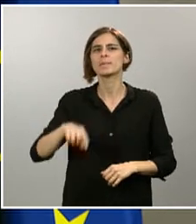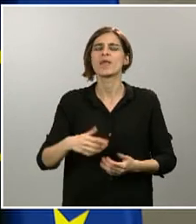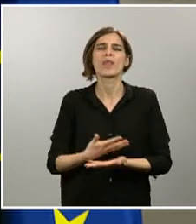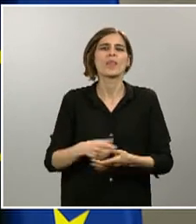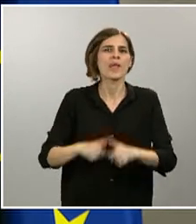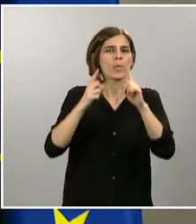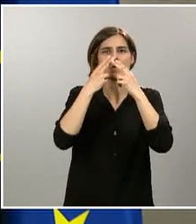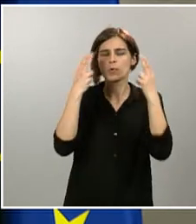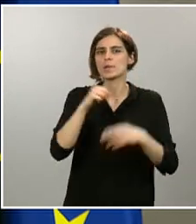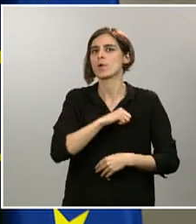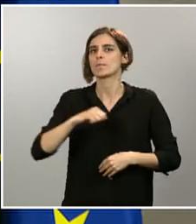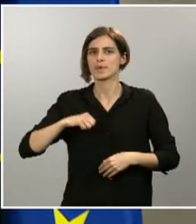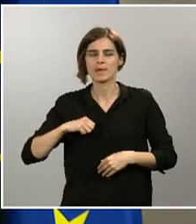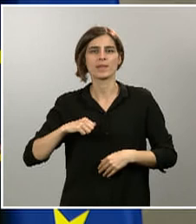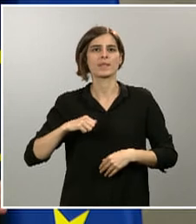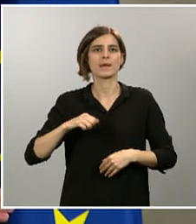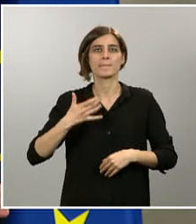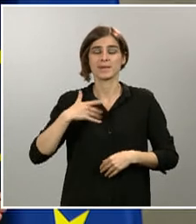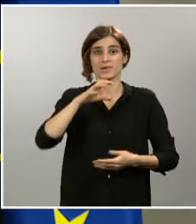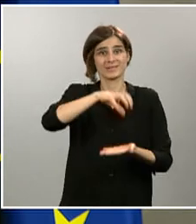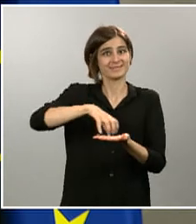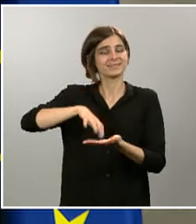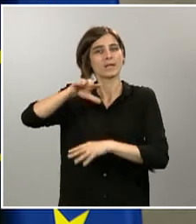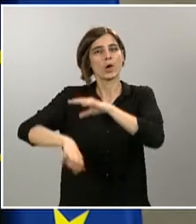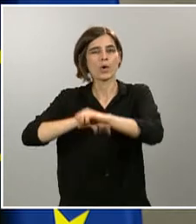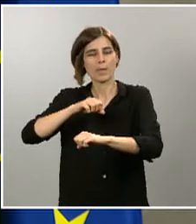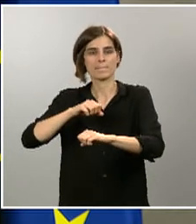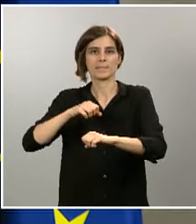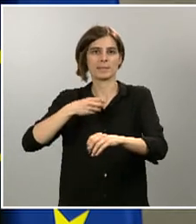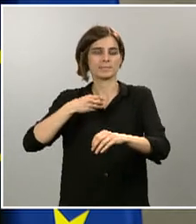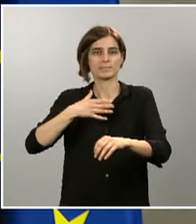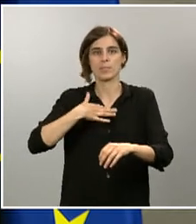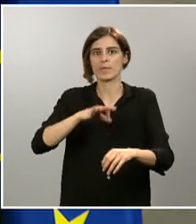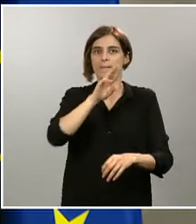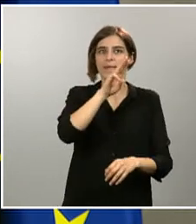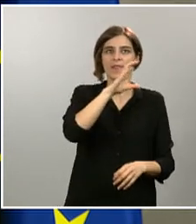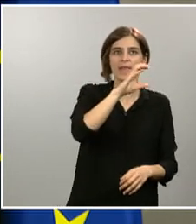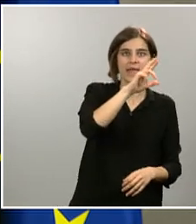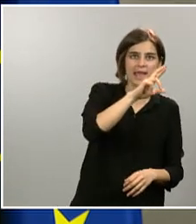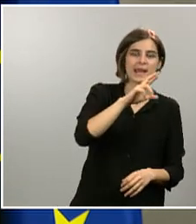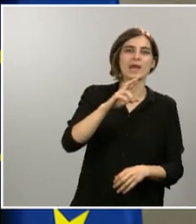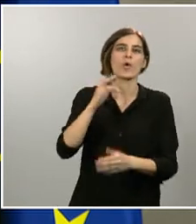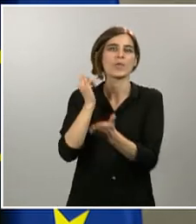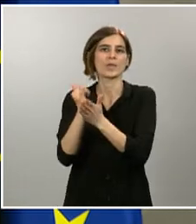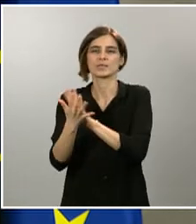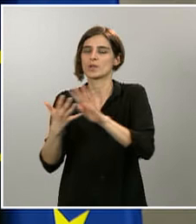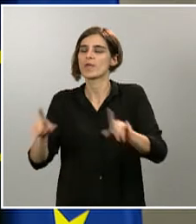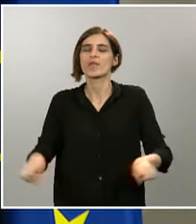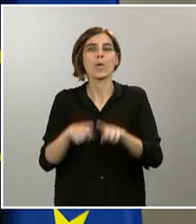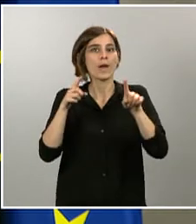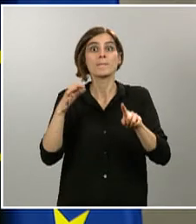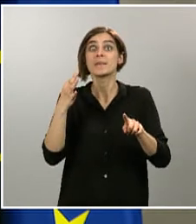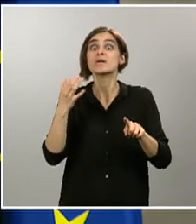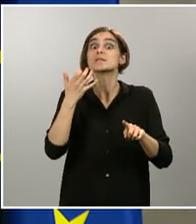material para hacer pruebas diagnósticas, bien sea test PCR, bien sea test de diagnóstico rápido, del tipo que sea, deben de comunicarlo a las comunidades